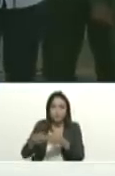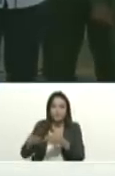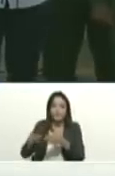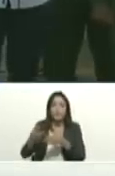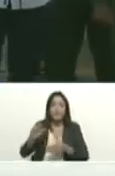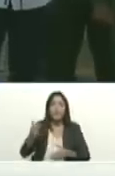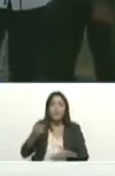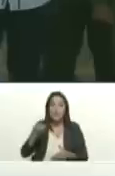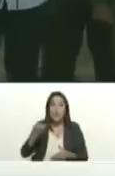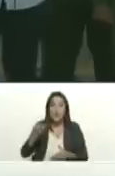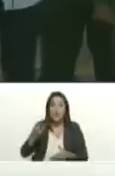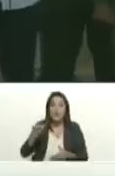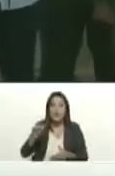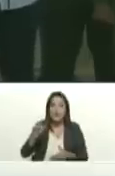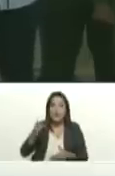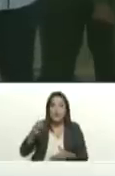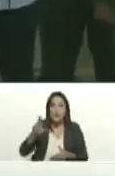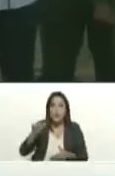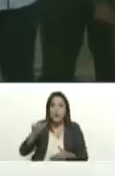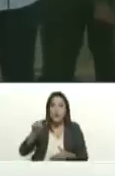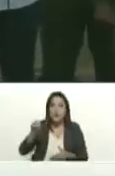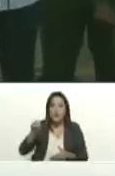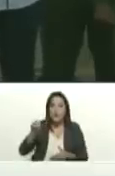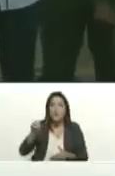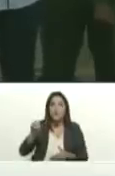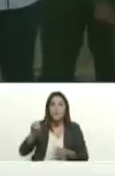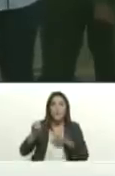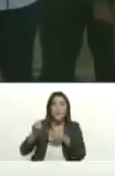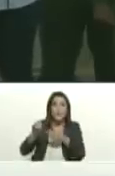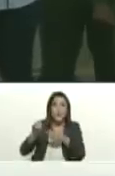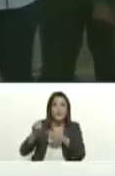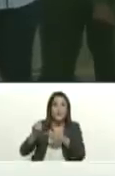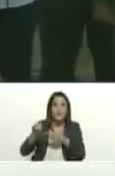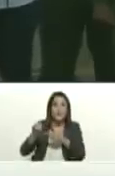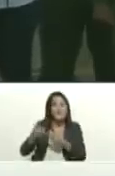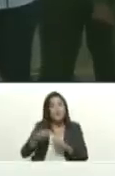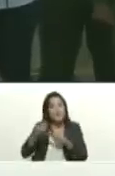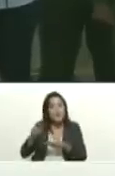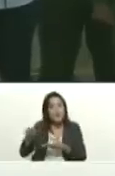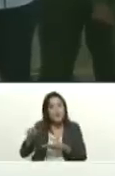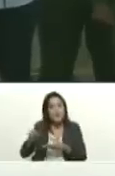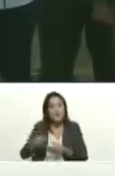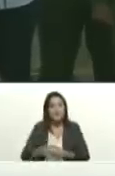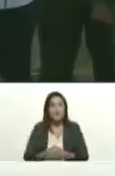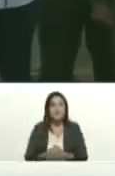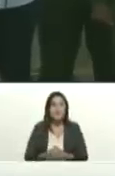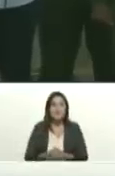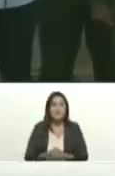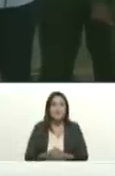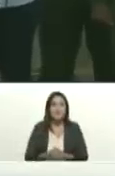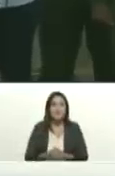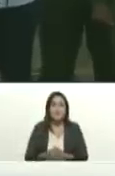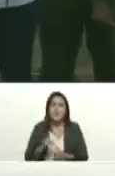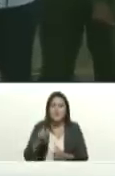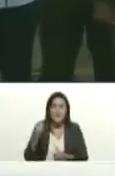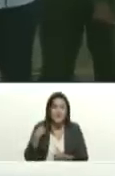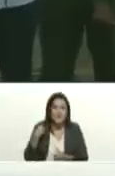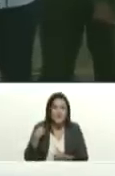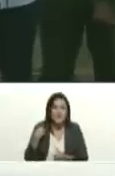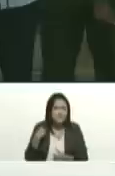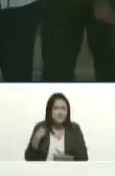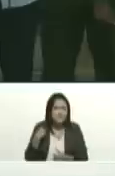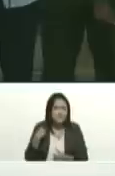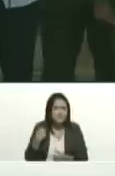van a proceder a recibir bienes recuperados de esta operación no me dicen aquí en la ayuda memoria que